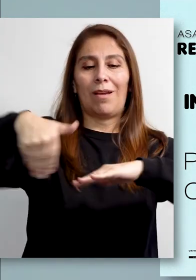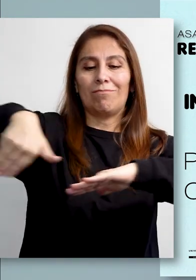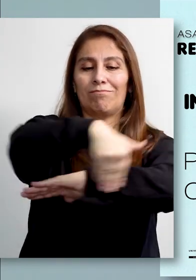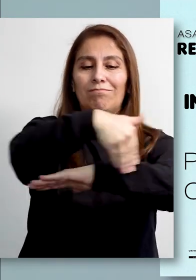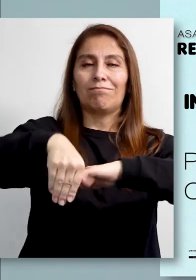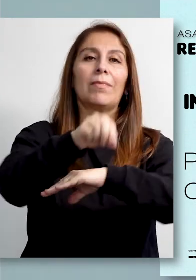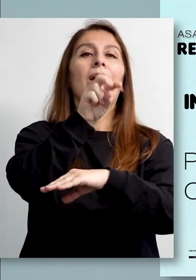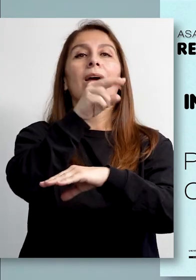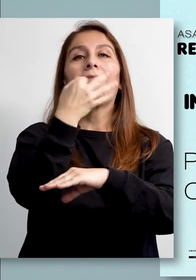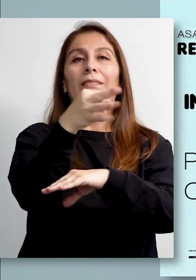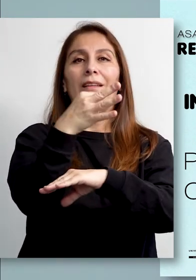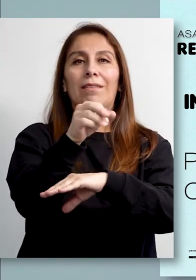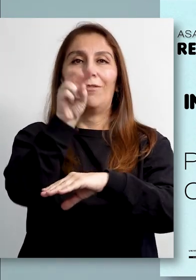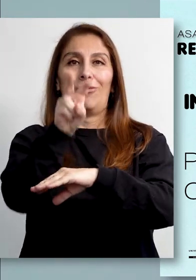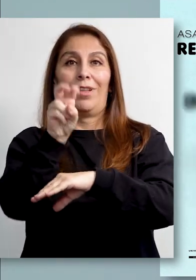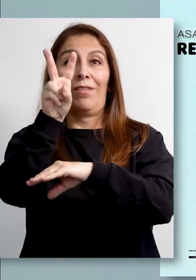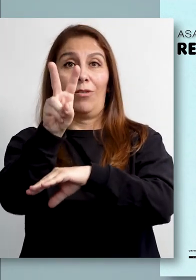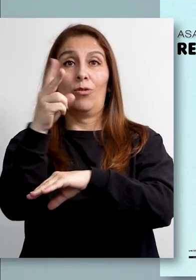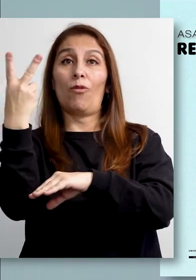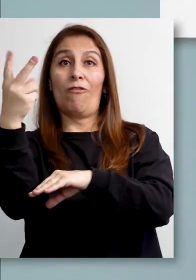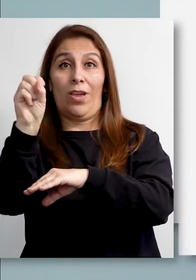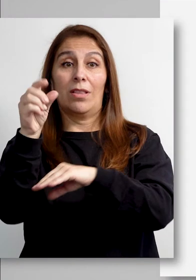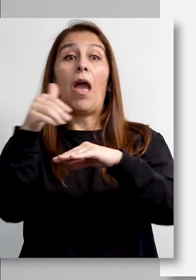carrera 13, número 7220.